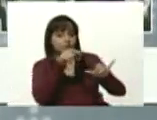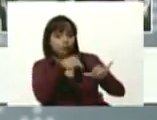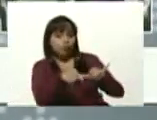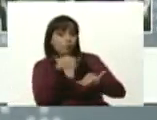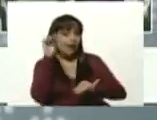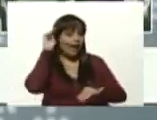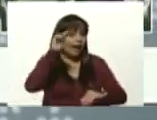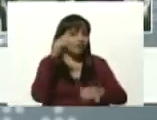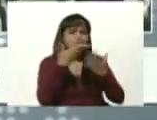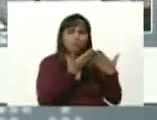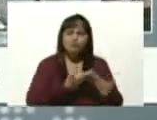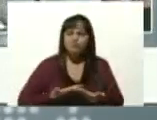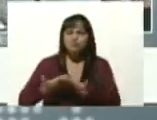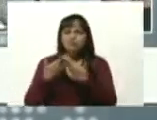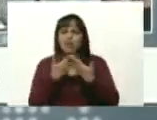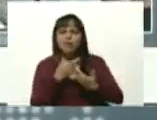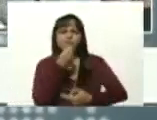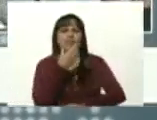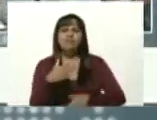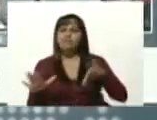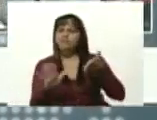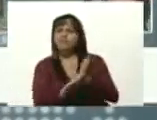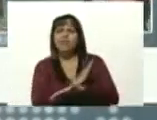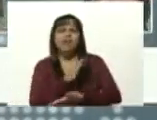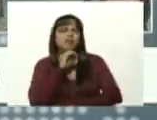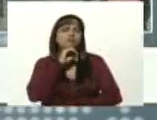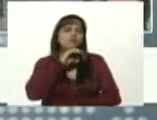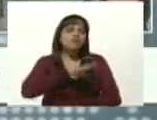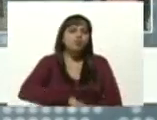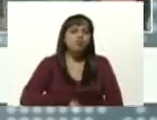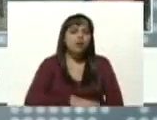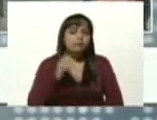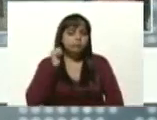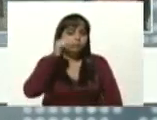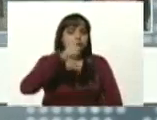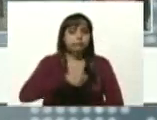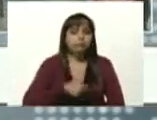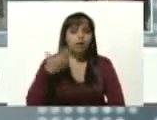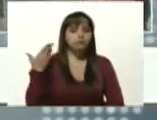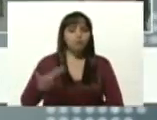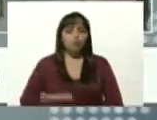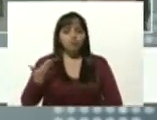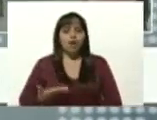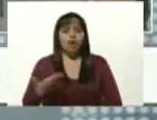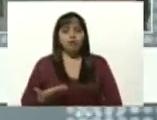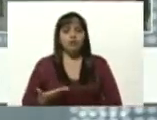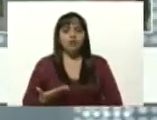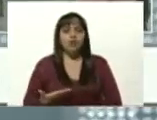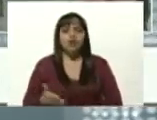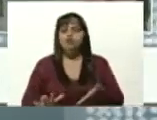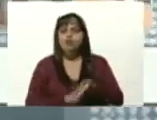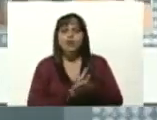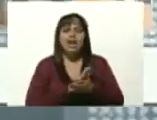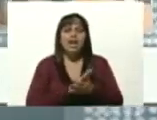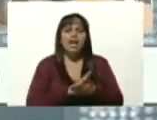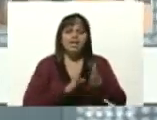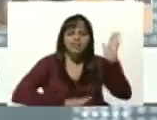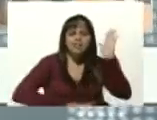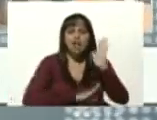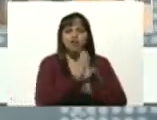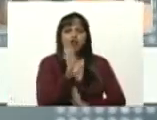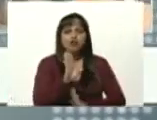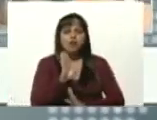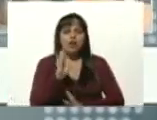estudiado muy bien, históricamente, el papel del papel hacer con las manos, el desarrollo del